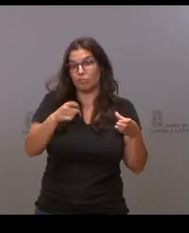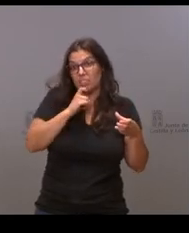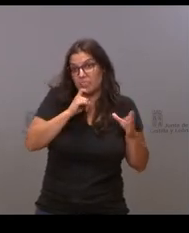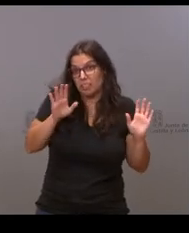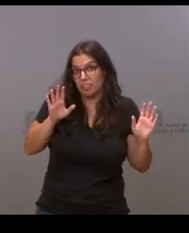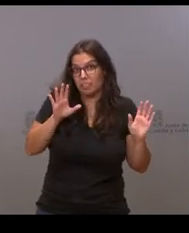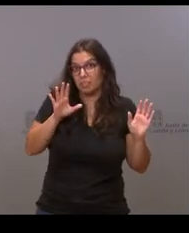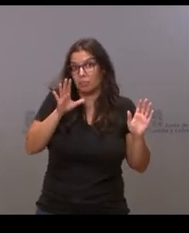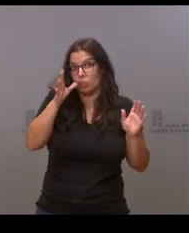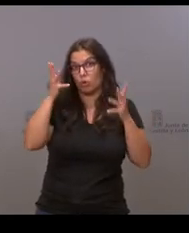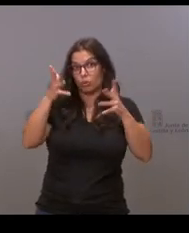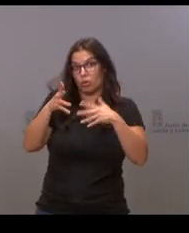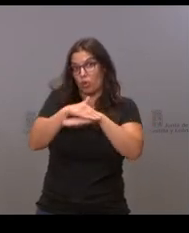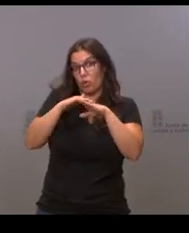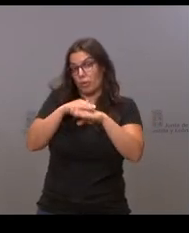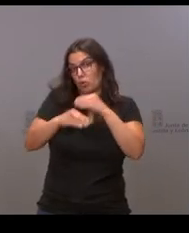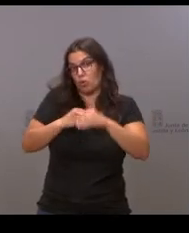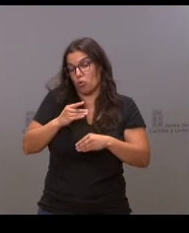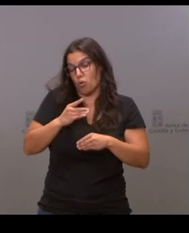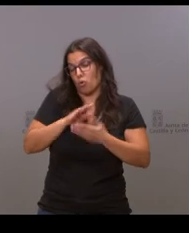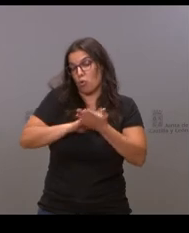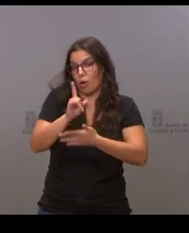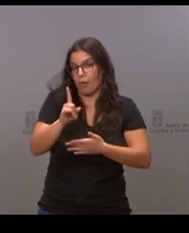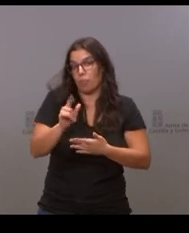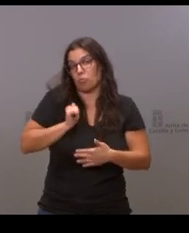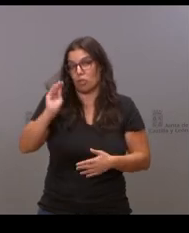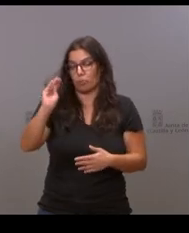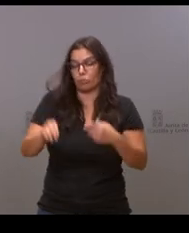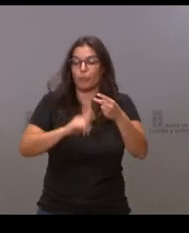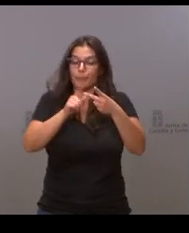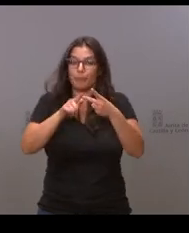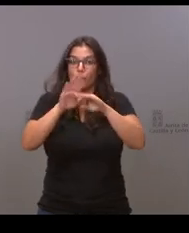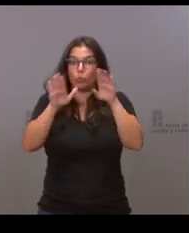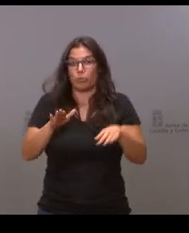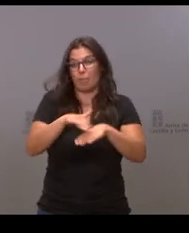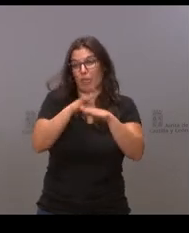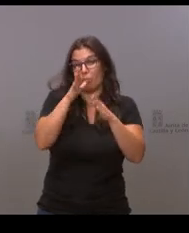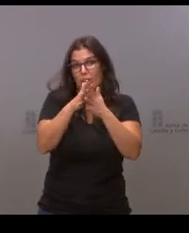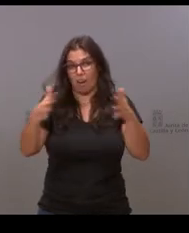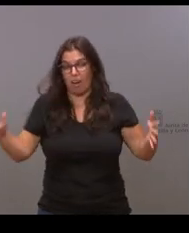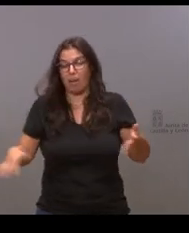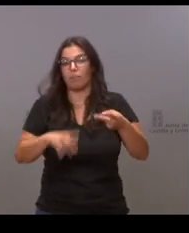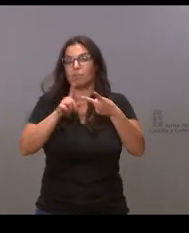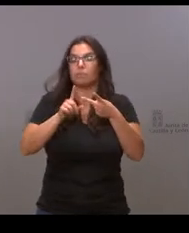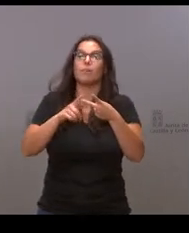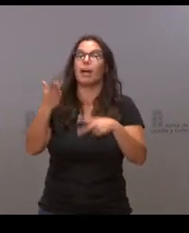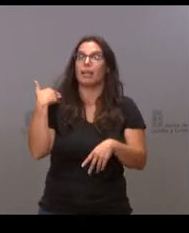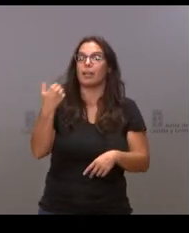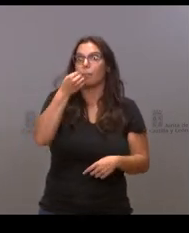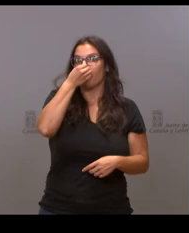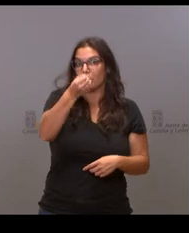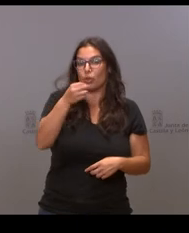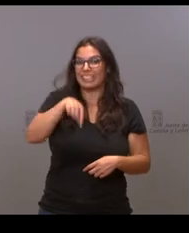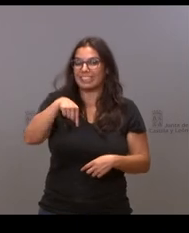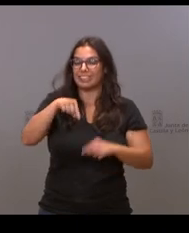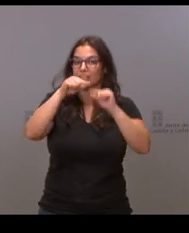en el Consejo de Gobierno, pero bueno, por si acaso. Y ya la última, y perdón por extenderme, ayer el PSOE en Soria